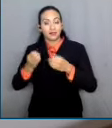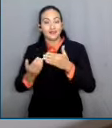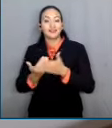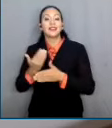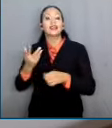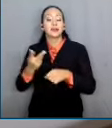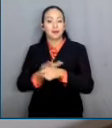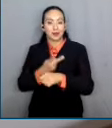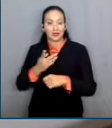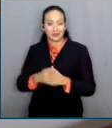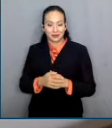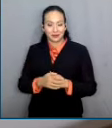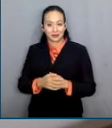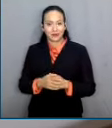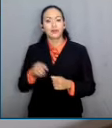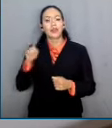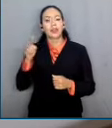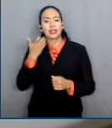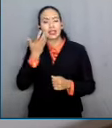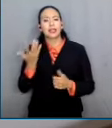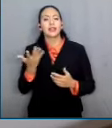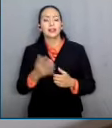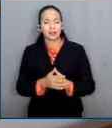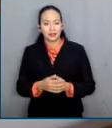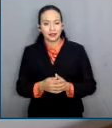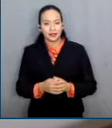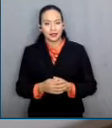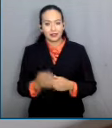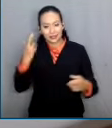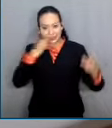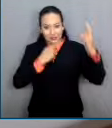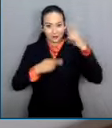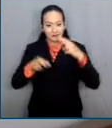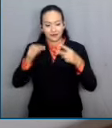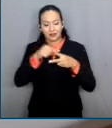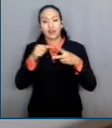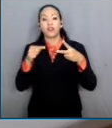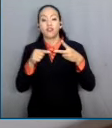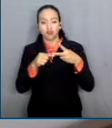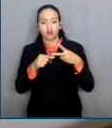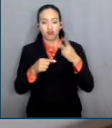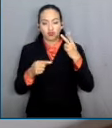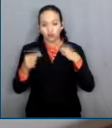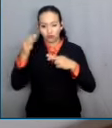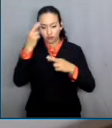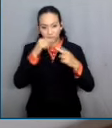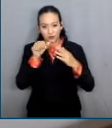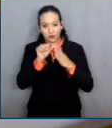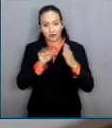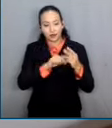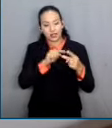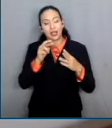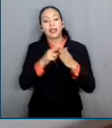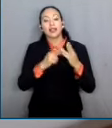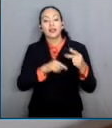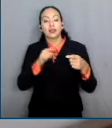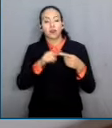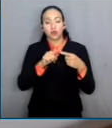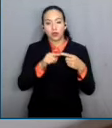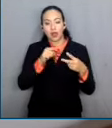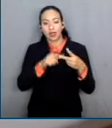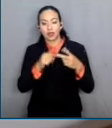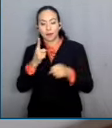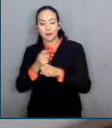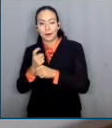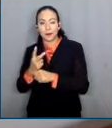En esta ocasión tiene previsto analizar y resolver dos contradicciones de criterios, una de ellas entre la primera y segunda salas y la